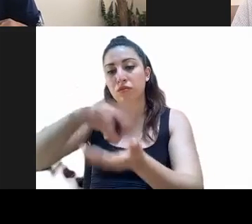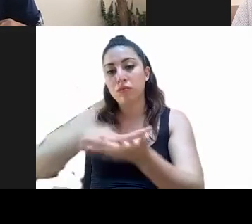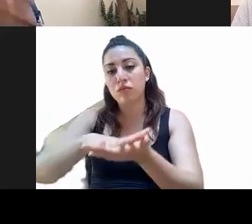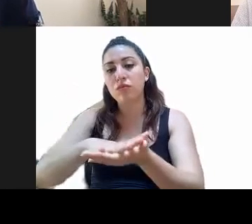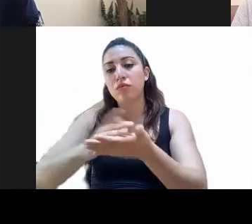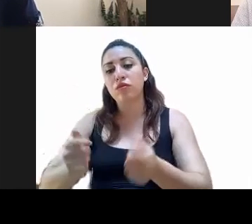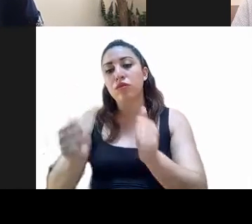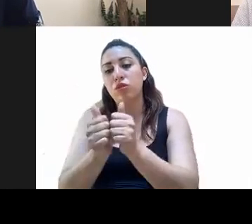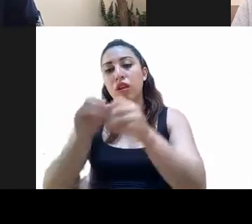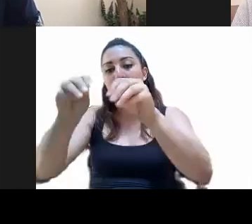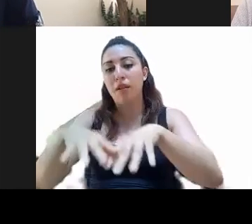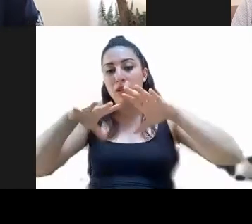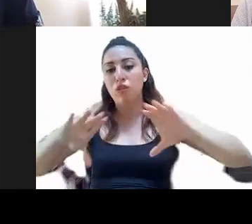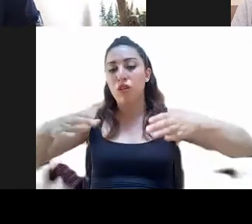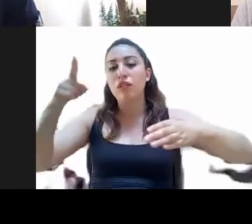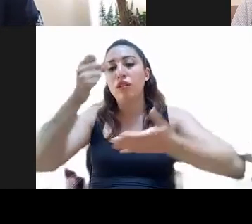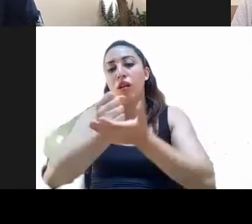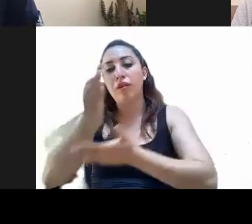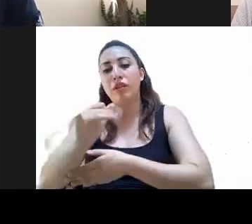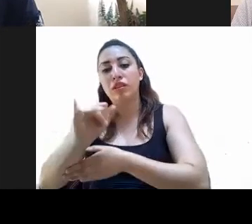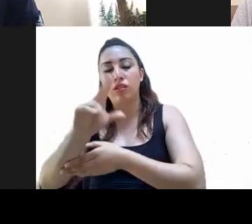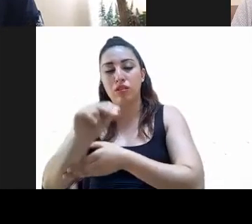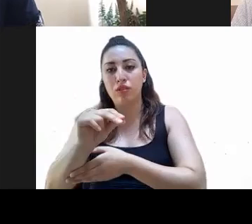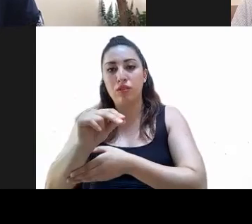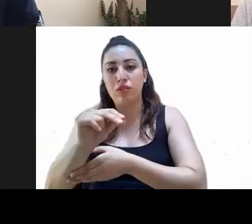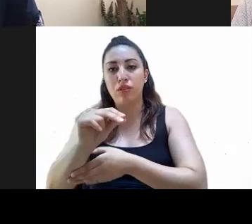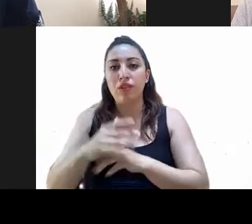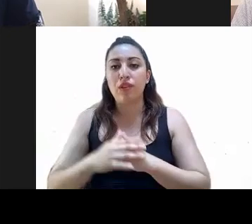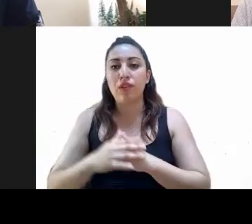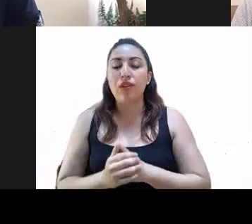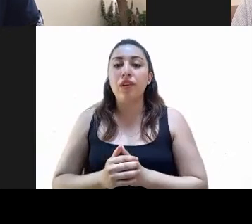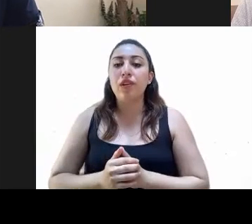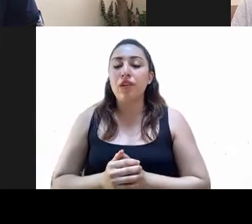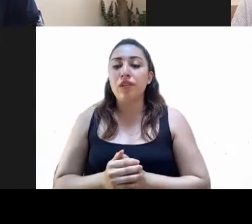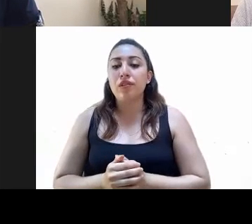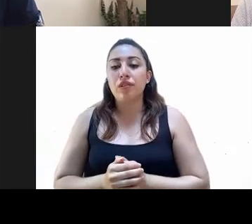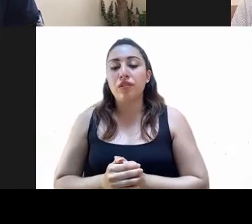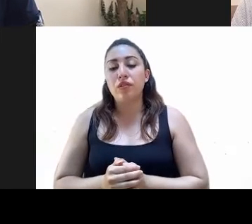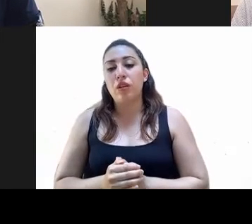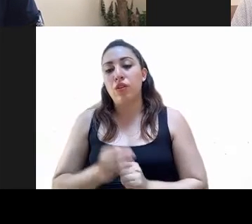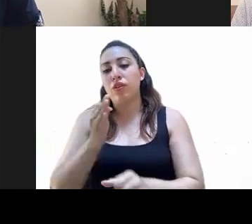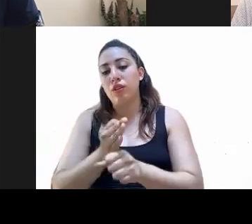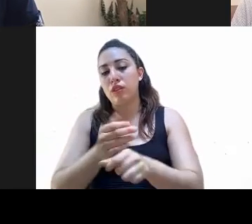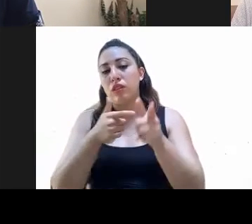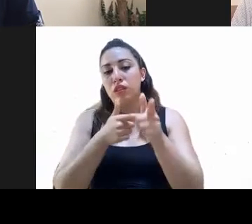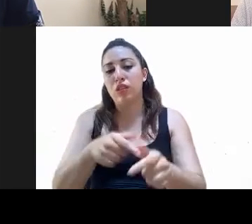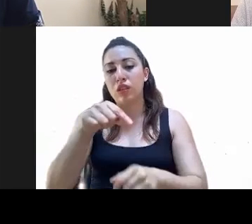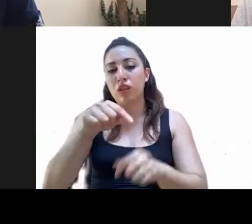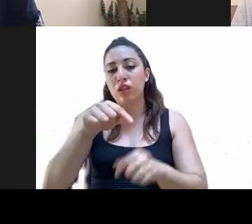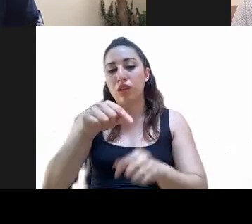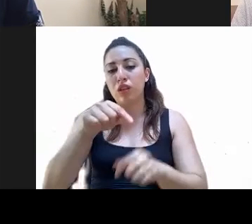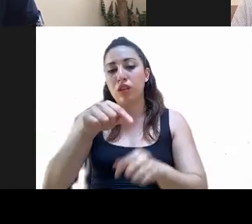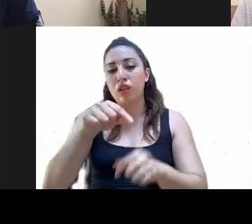discusión en pleno del Congreso. Continuando con el desahogo de la presente sesión, en el apartado de asuntos generales, me gustaría